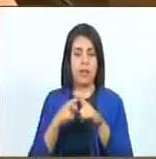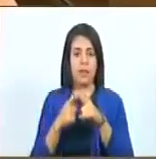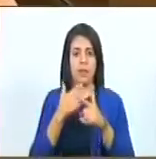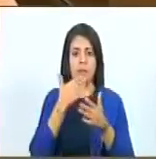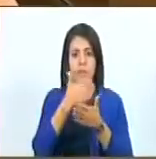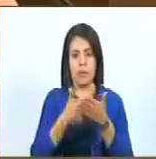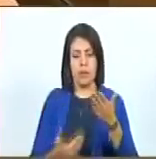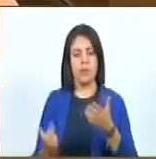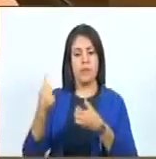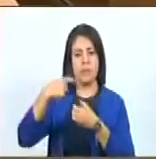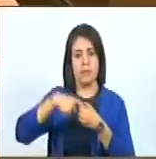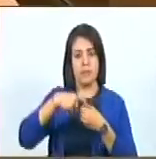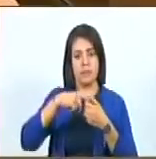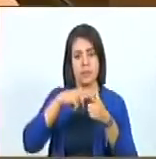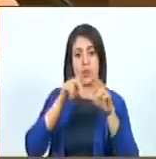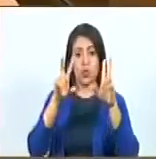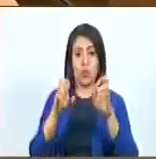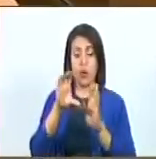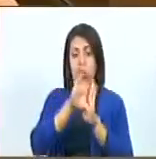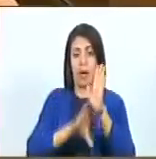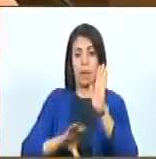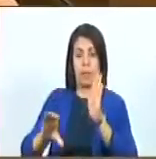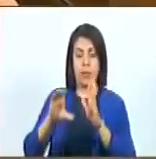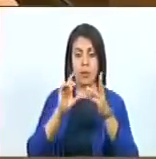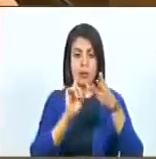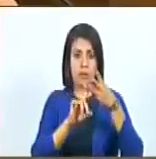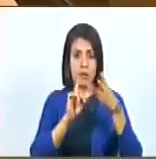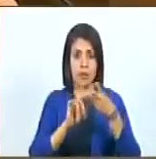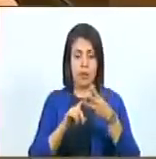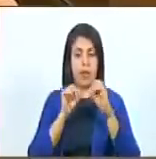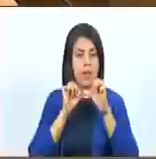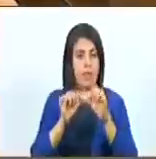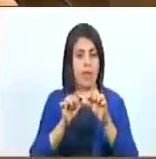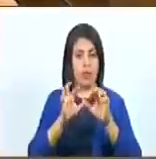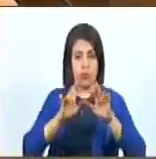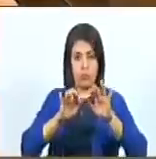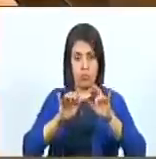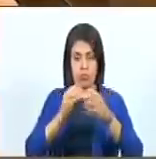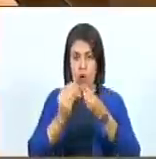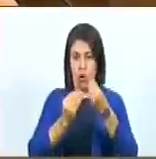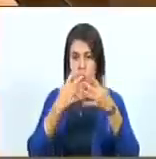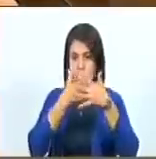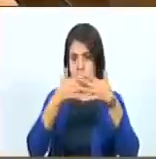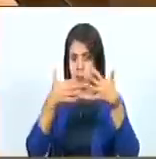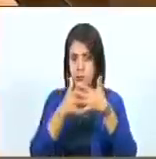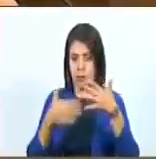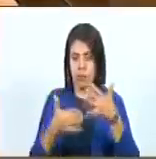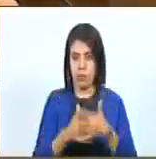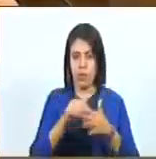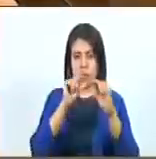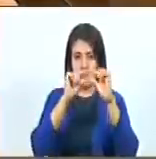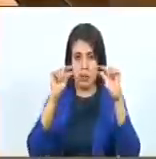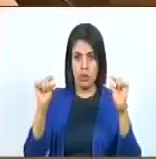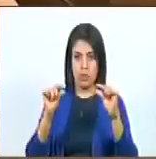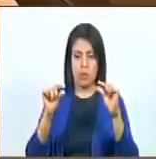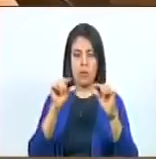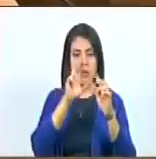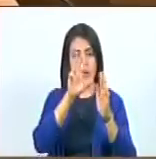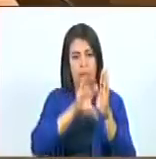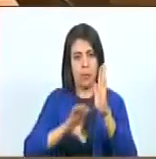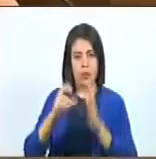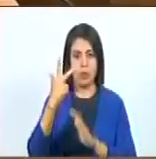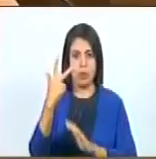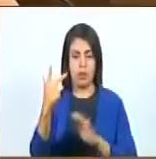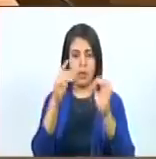Se propone incorporar un nuevo capítulo tercero quedando redactado de la siguiente manera. Acápite, capítulo tercero,